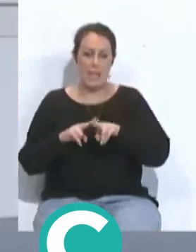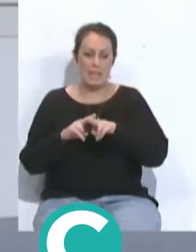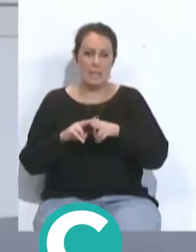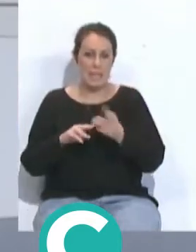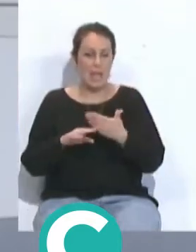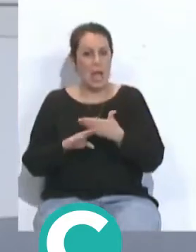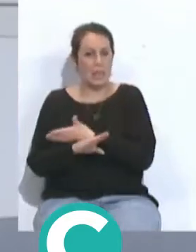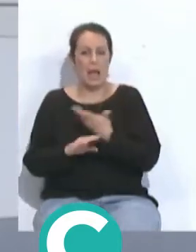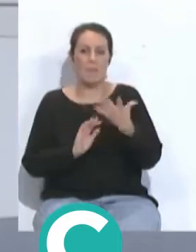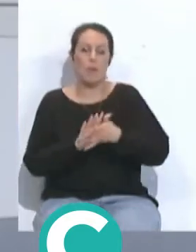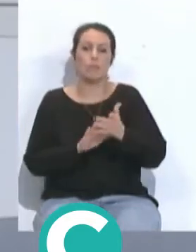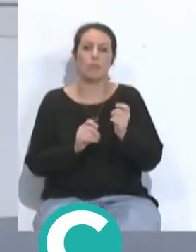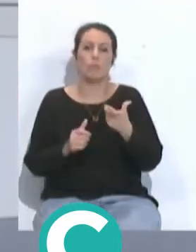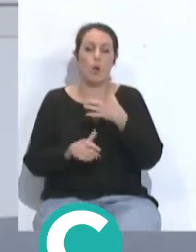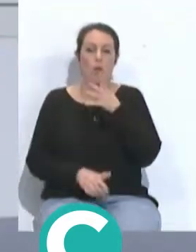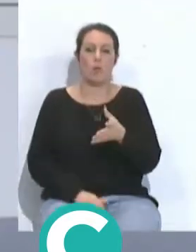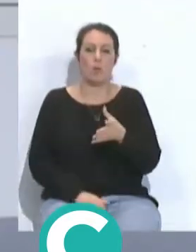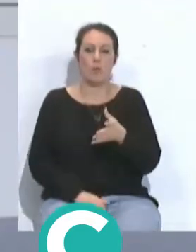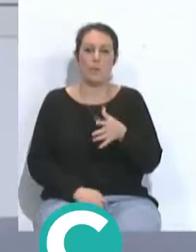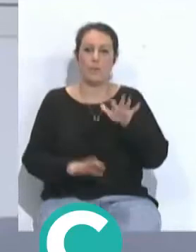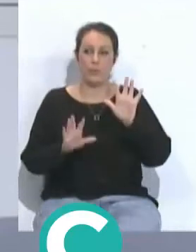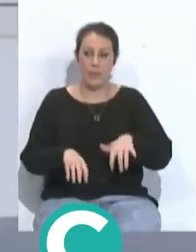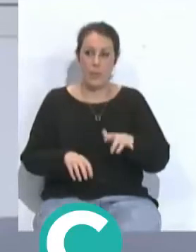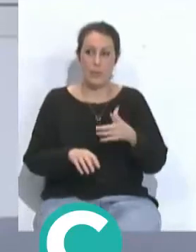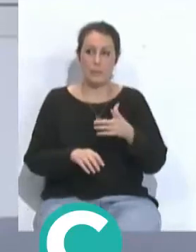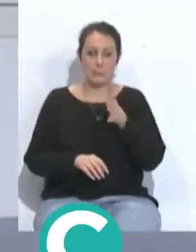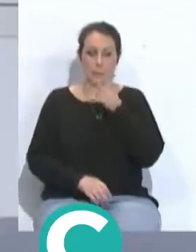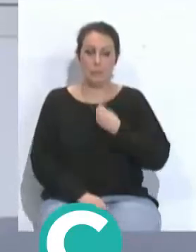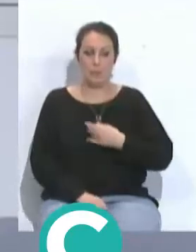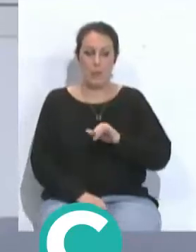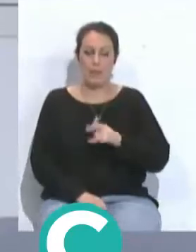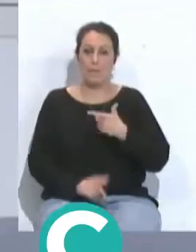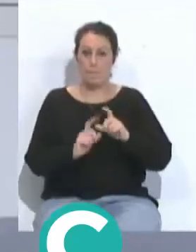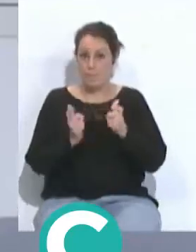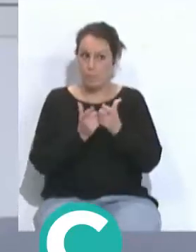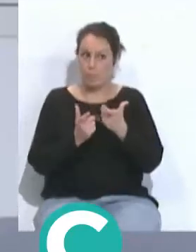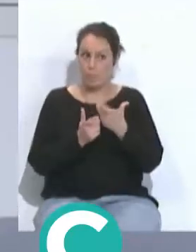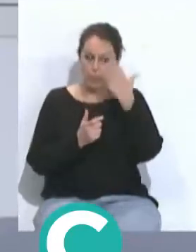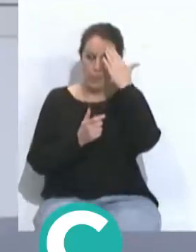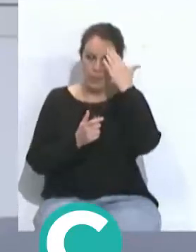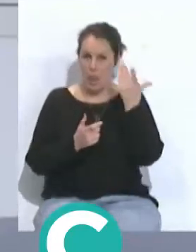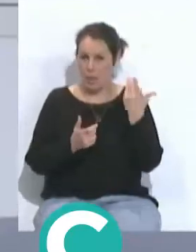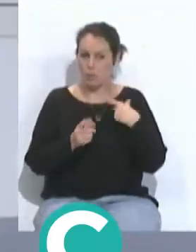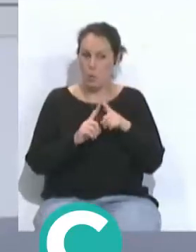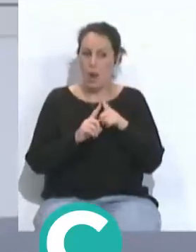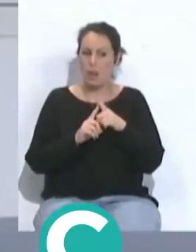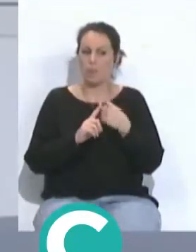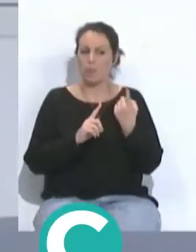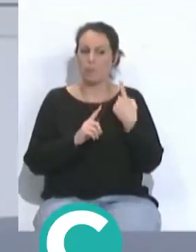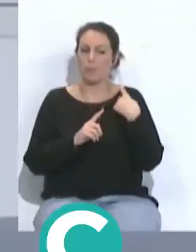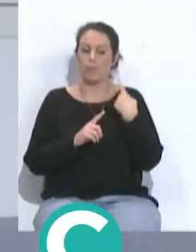también hablar un poco porque el Cádiz tiene ahora mismo casi un once titular que podemos decir de carrerilla